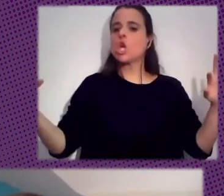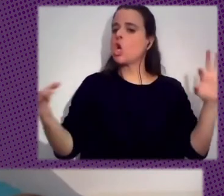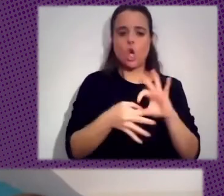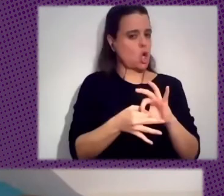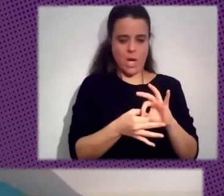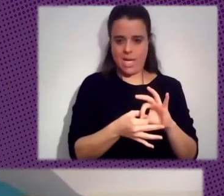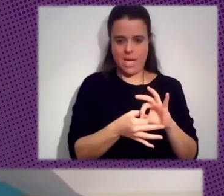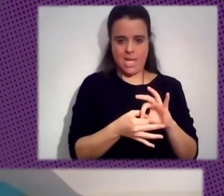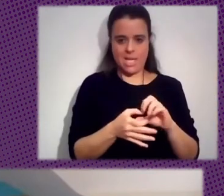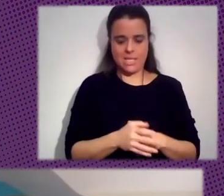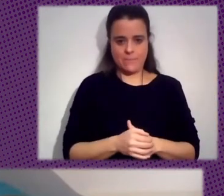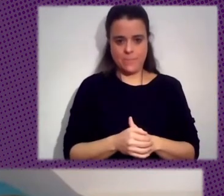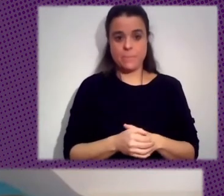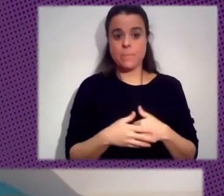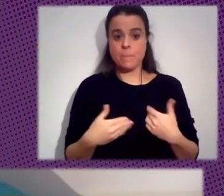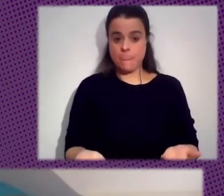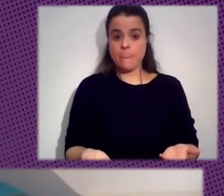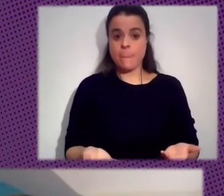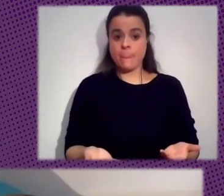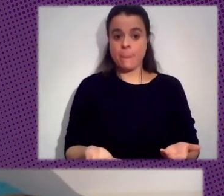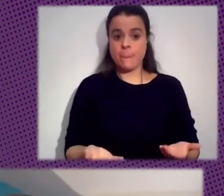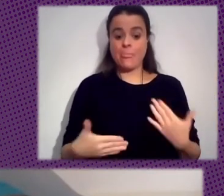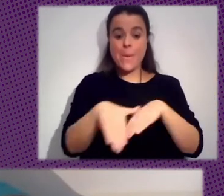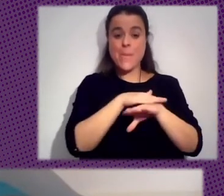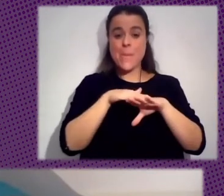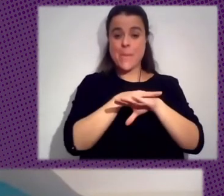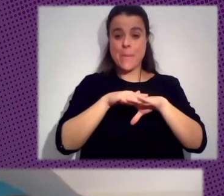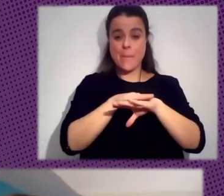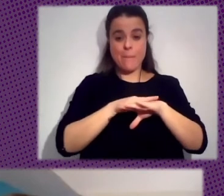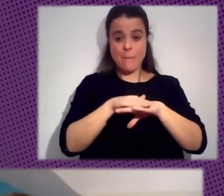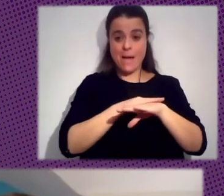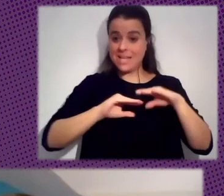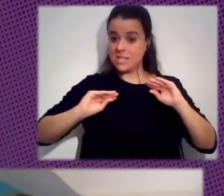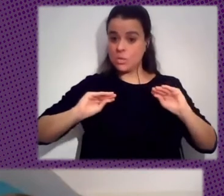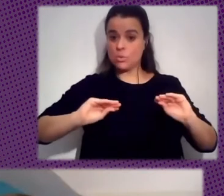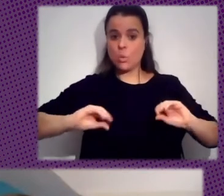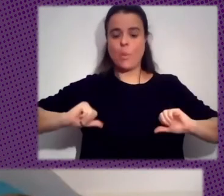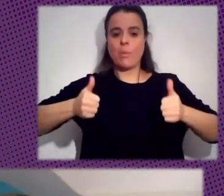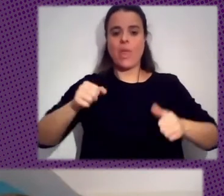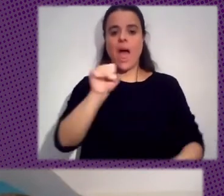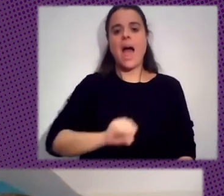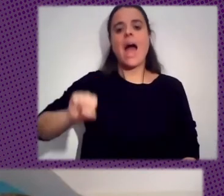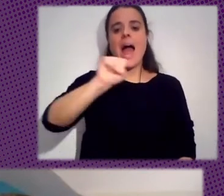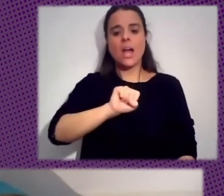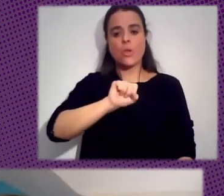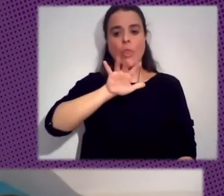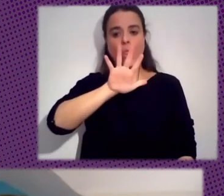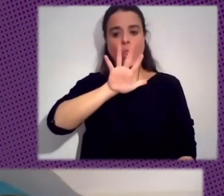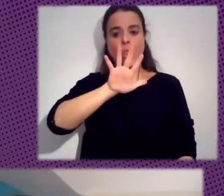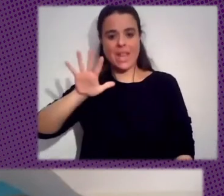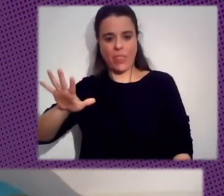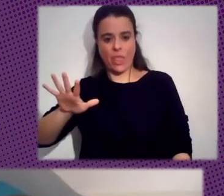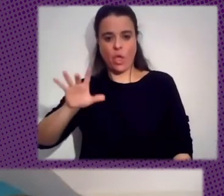De Fondo Las Bases De Este Movimiento Empezaron Tal Vez En En El 55 Con La Conferencia En Bandung